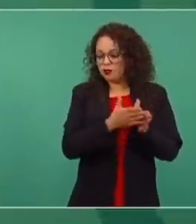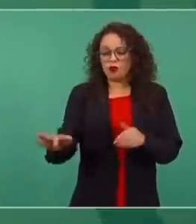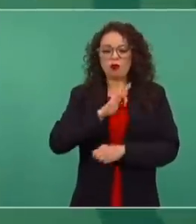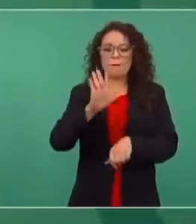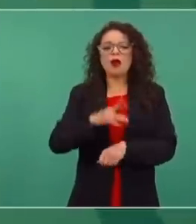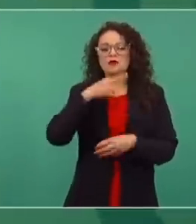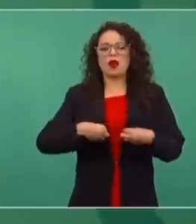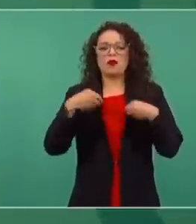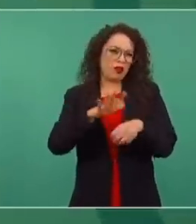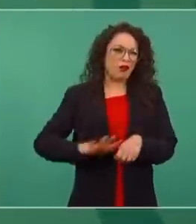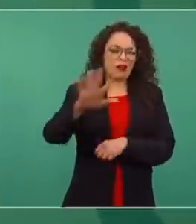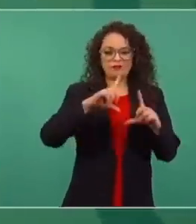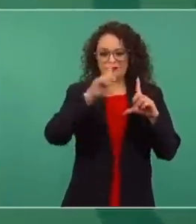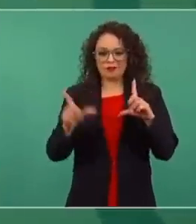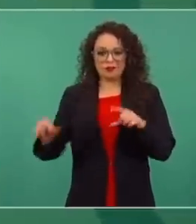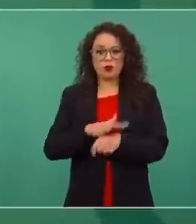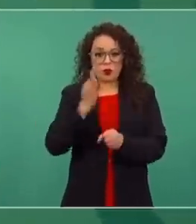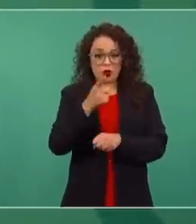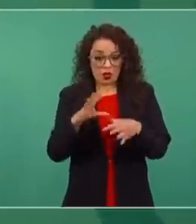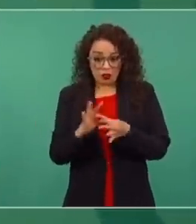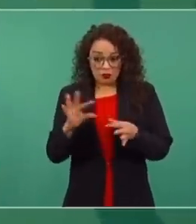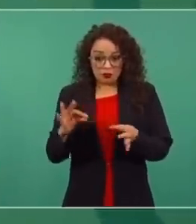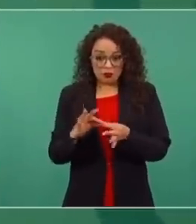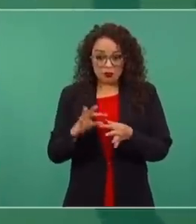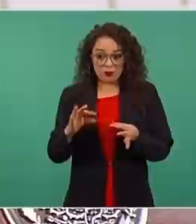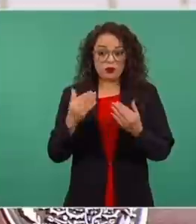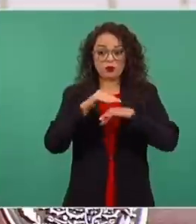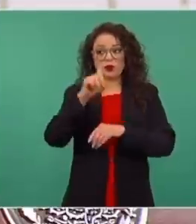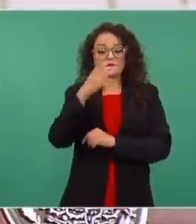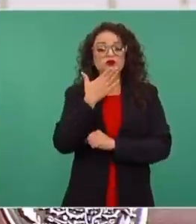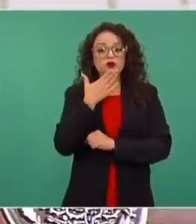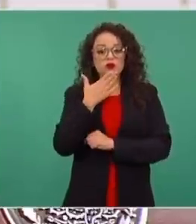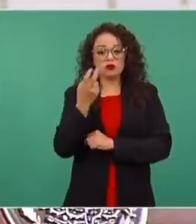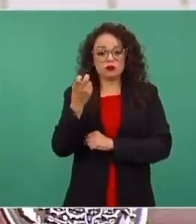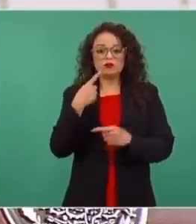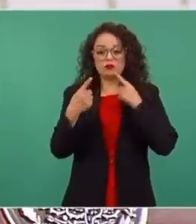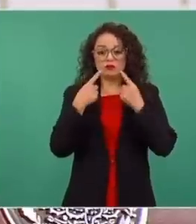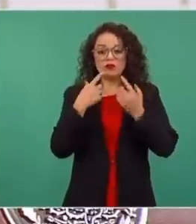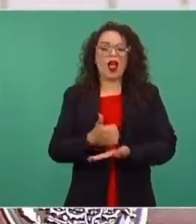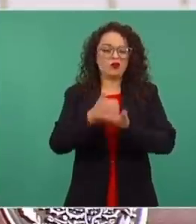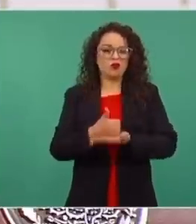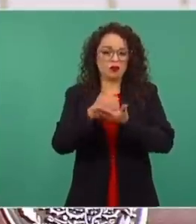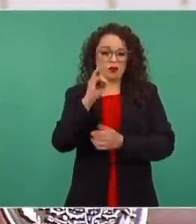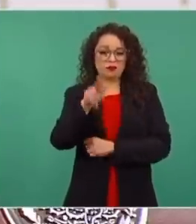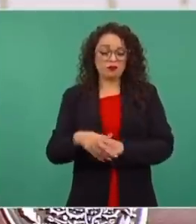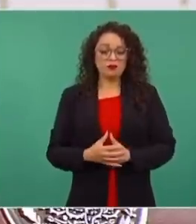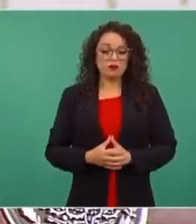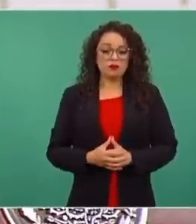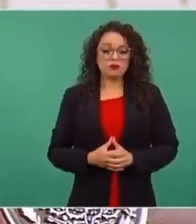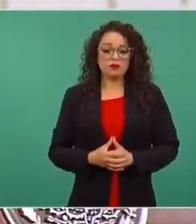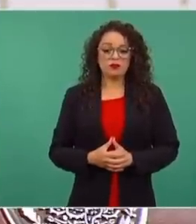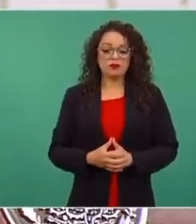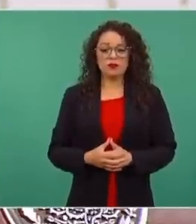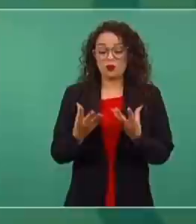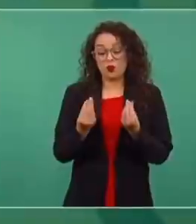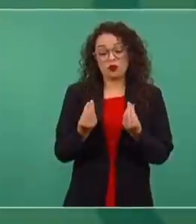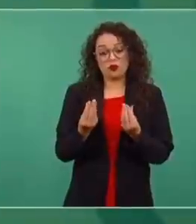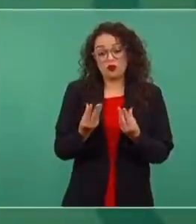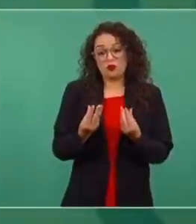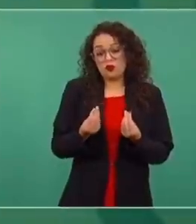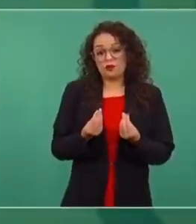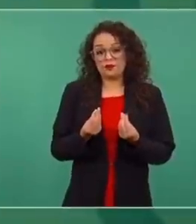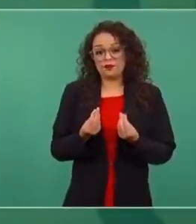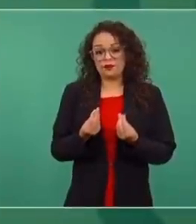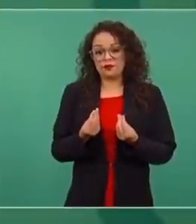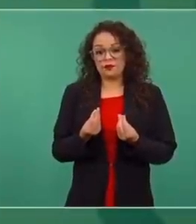una sociedad mejor. Porque ya lo que estás aquí planteando, esta polémica, este diálogo circular, ayuda bastante, porque